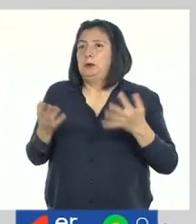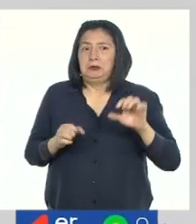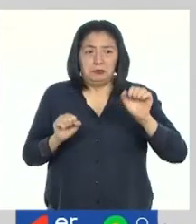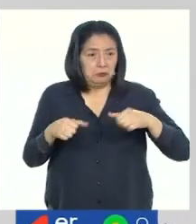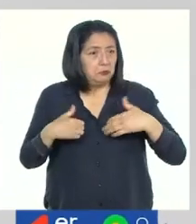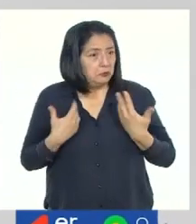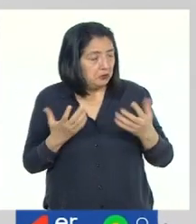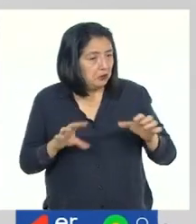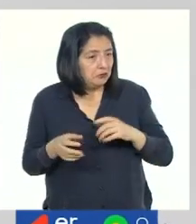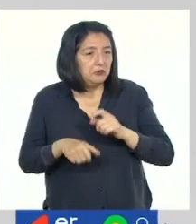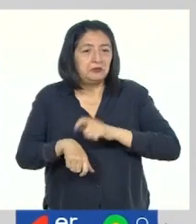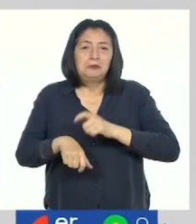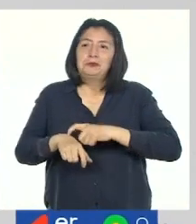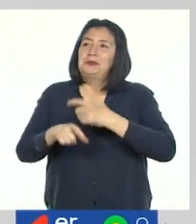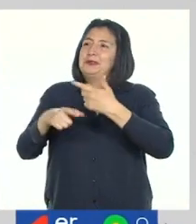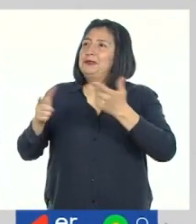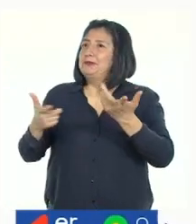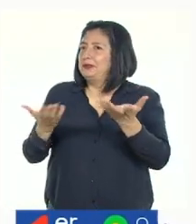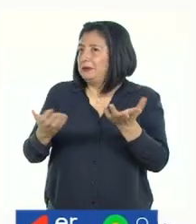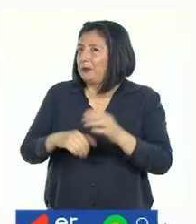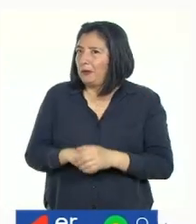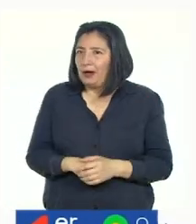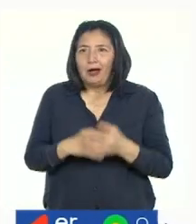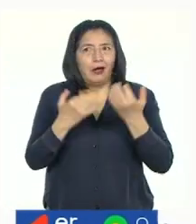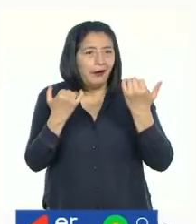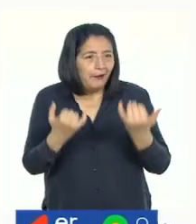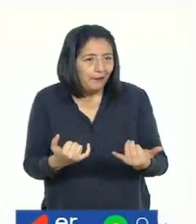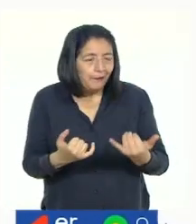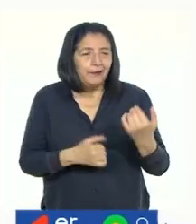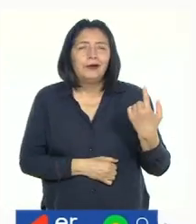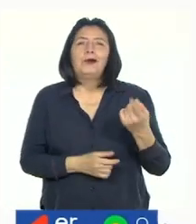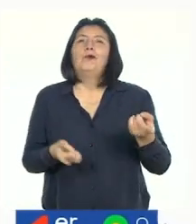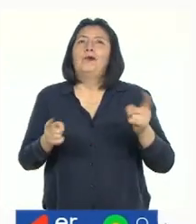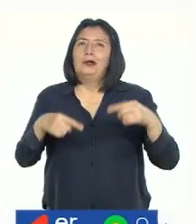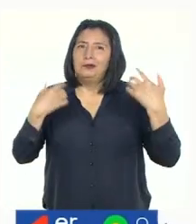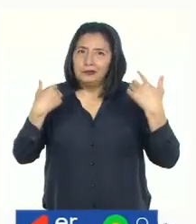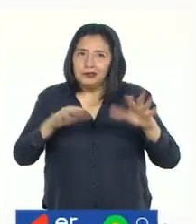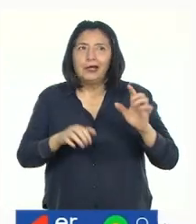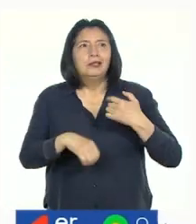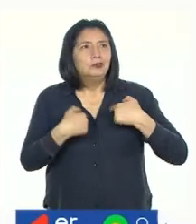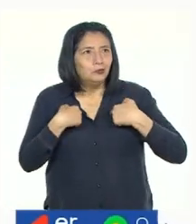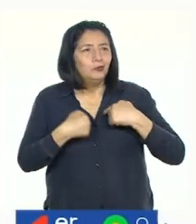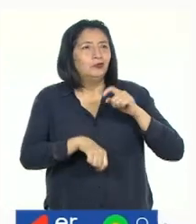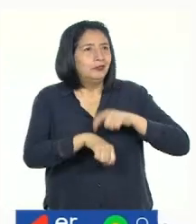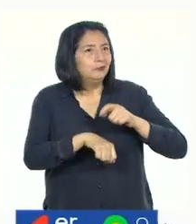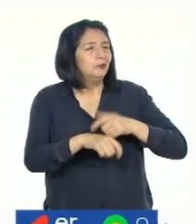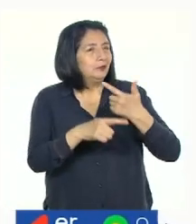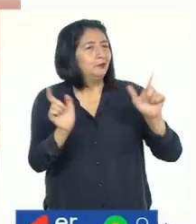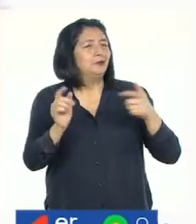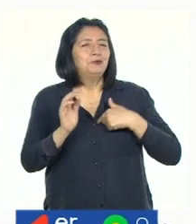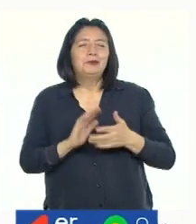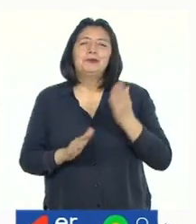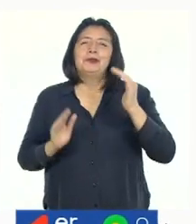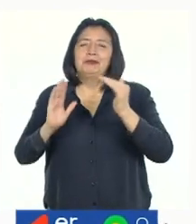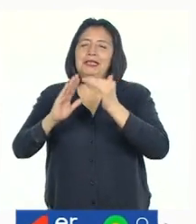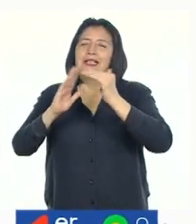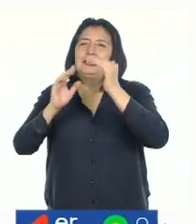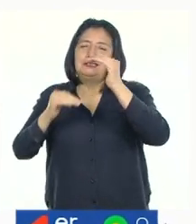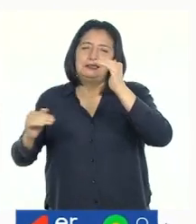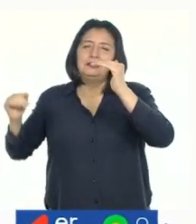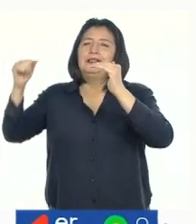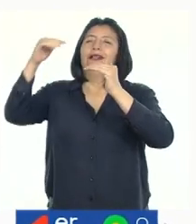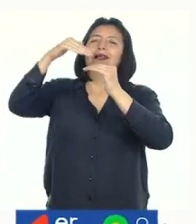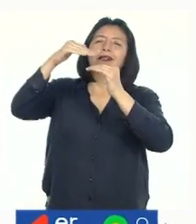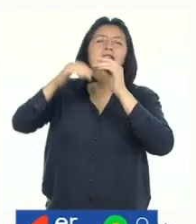podían hacer en el tiempo libre. Ahora, cada vez que tengo tiempo libre, me voy al techo de mi casa